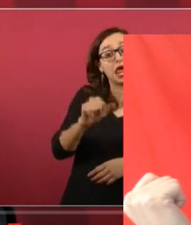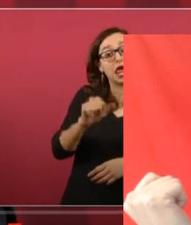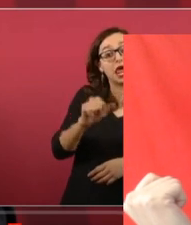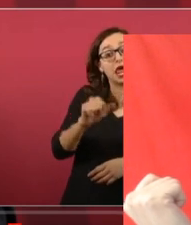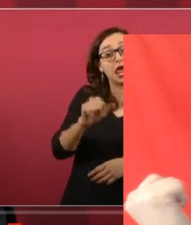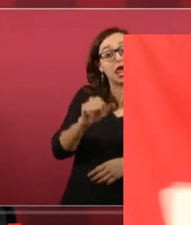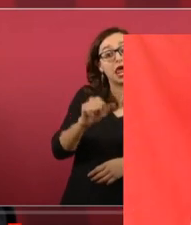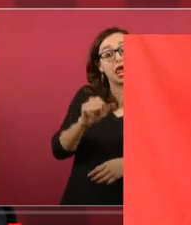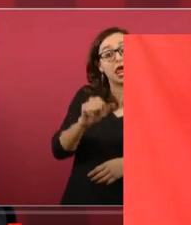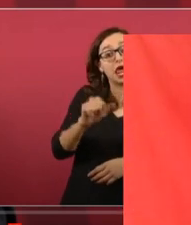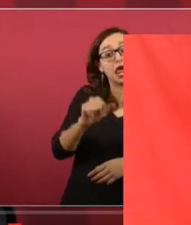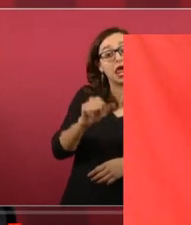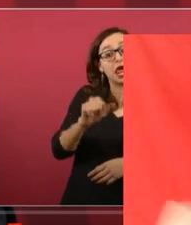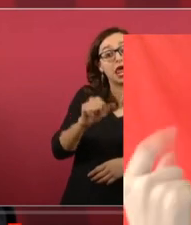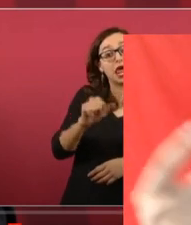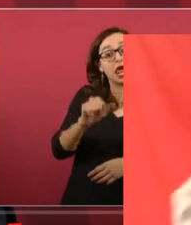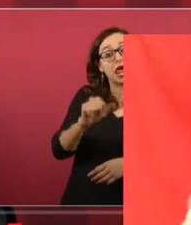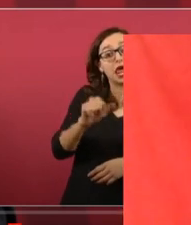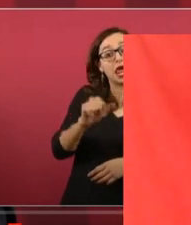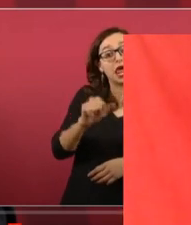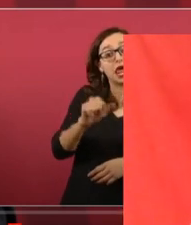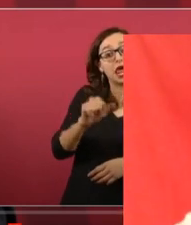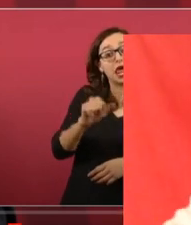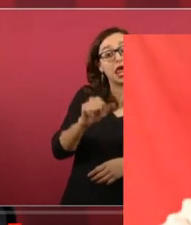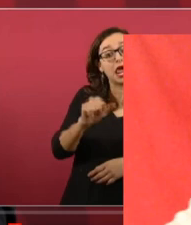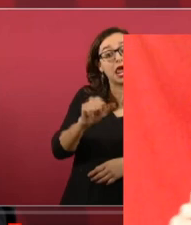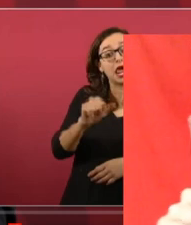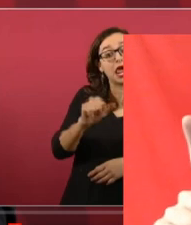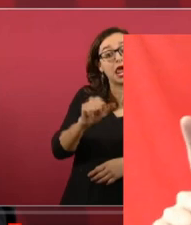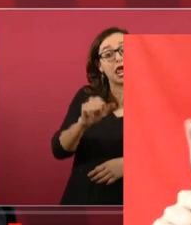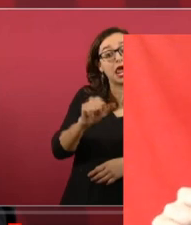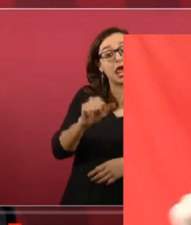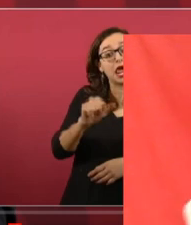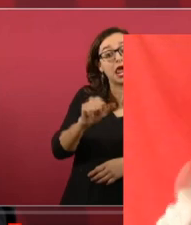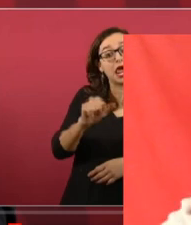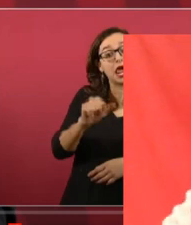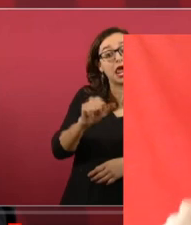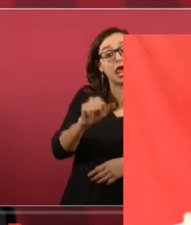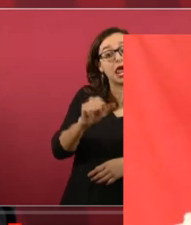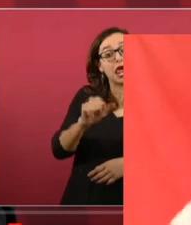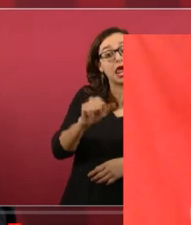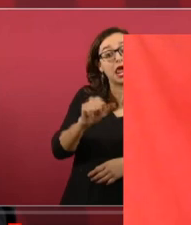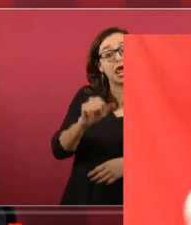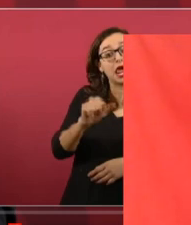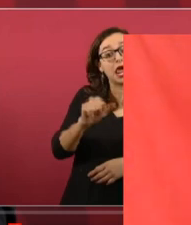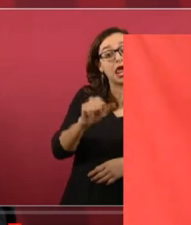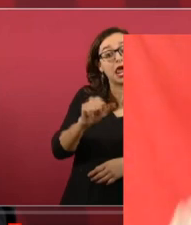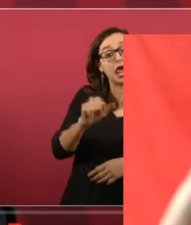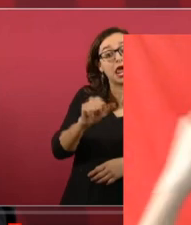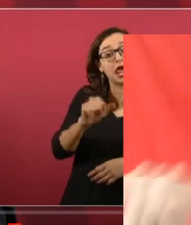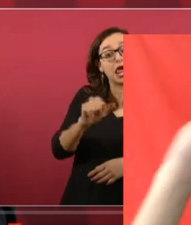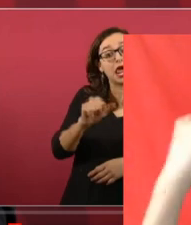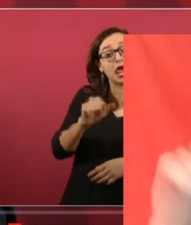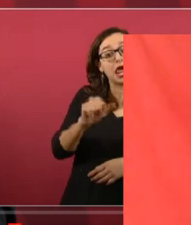Ya lo ha dicho. Ah, ha dicho buenos prospectos para ser presidenciables. Recordemos esa mañanera cuando el presidente